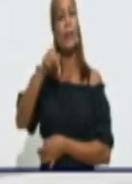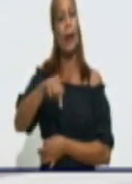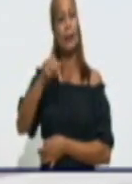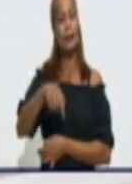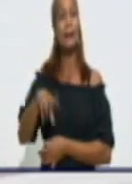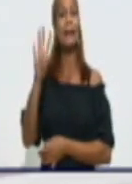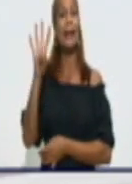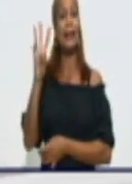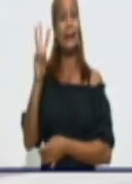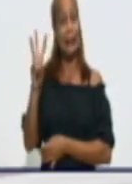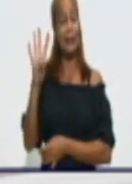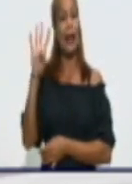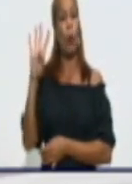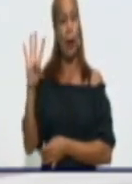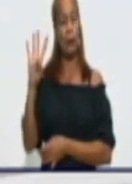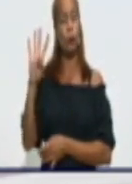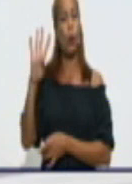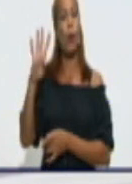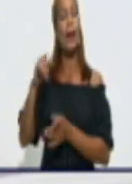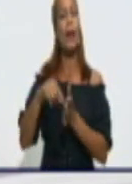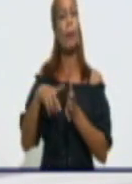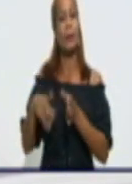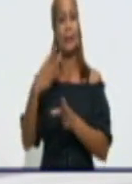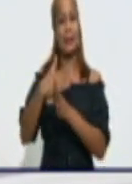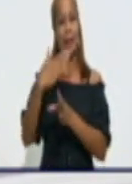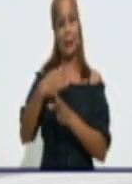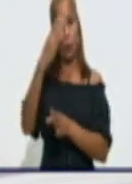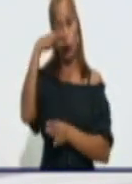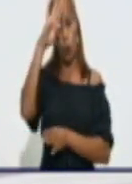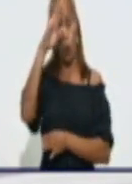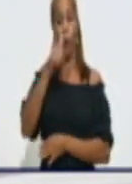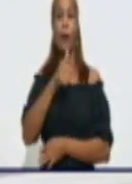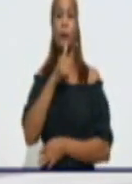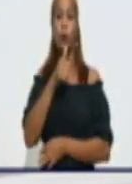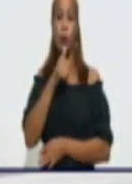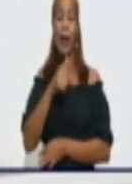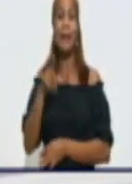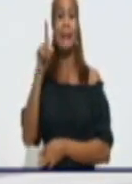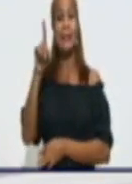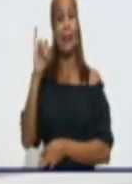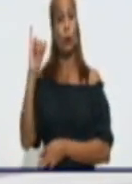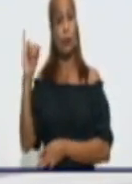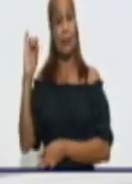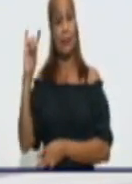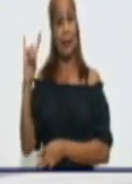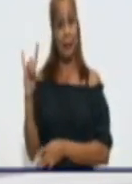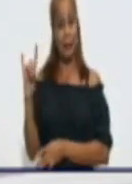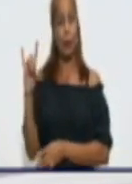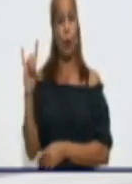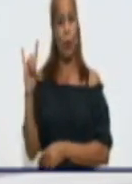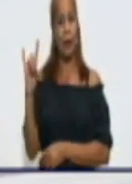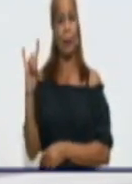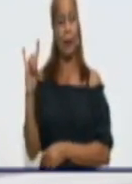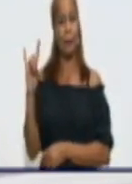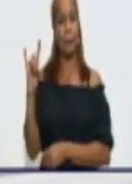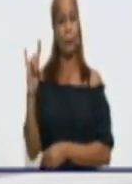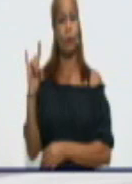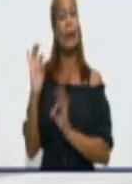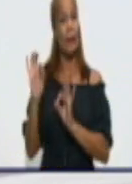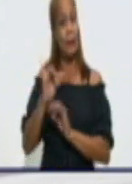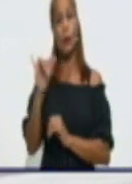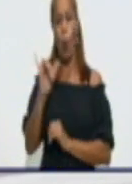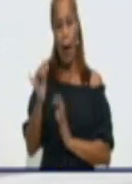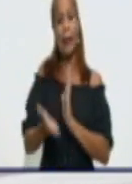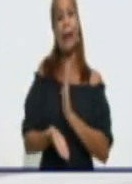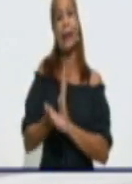34 en Santiago de Cuba. Por concepto de sospechoso, tenemos 169, esta cifra incrementó también